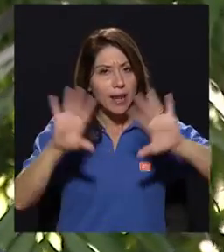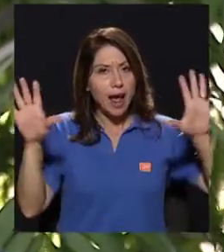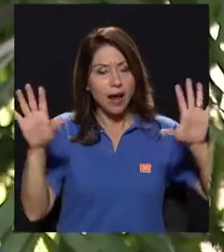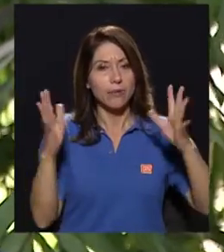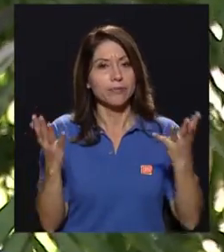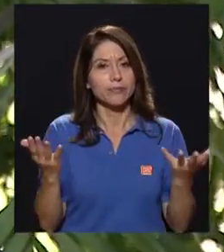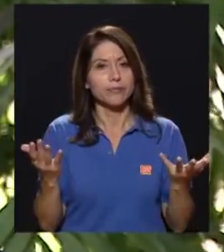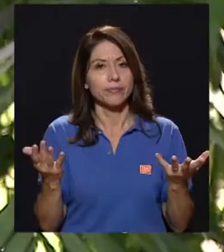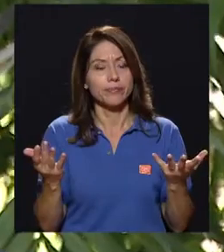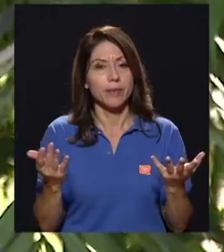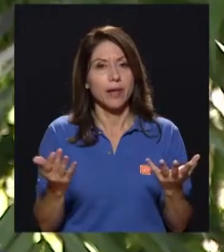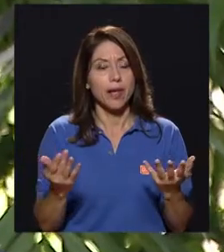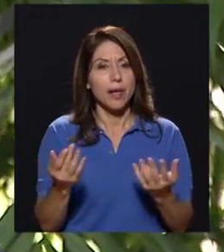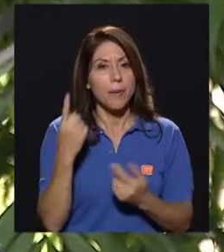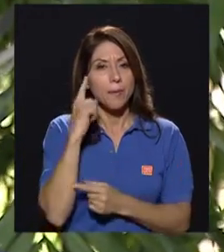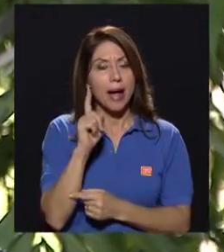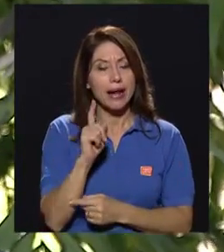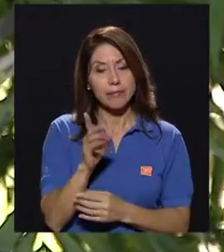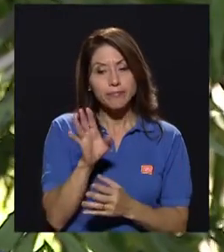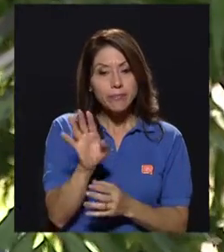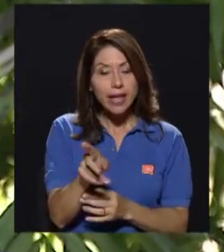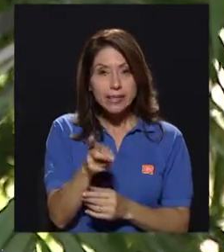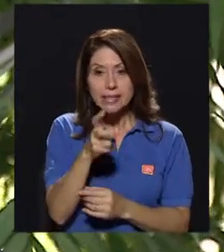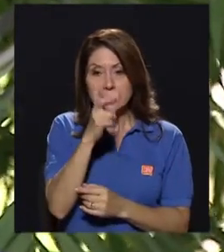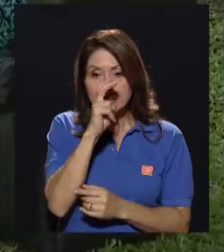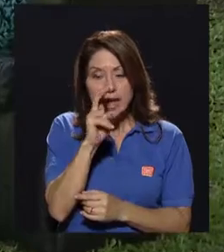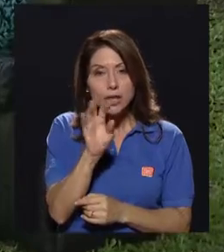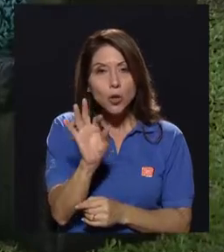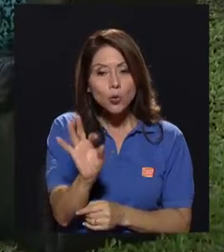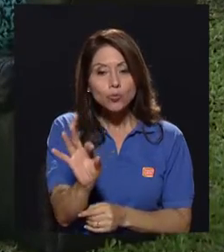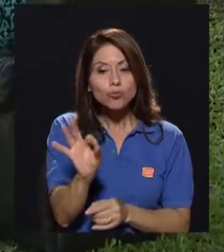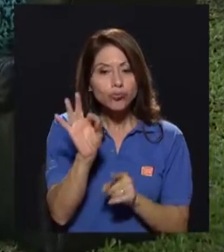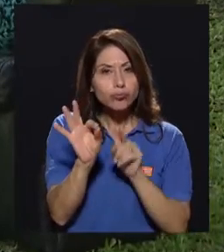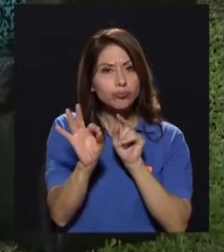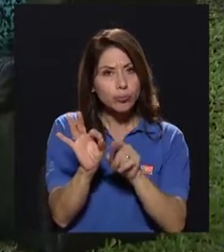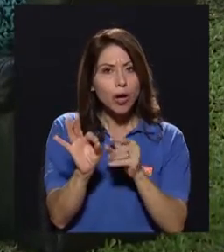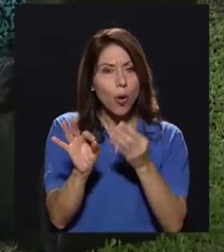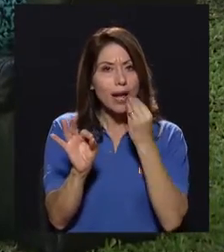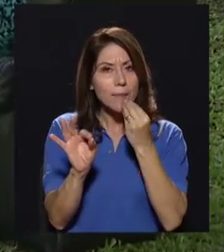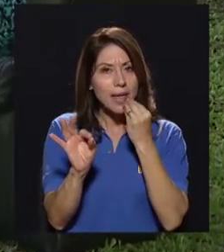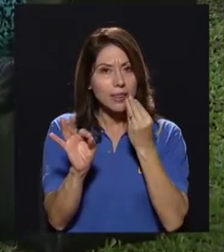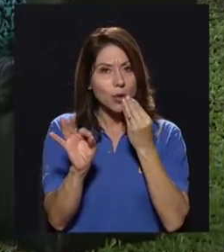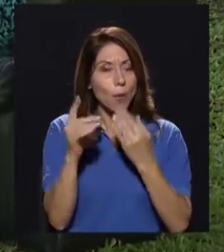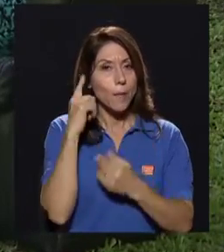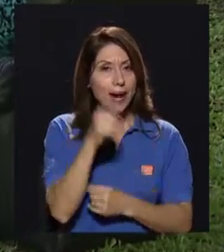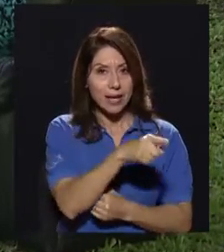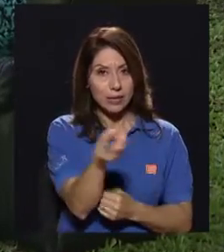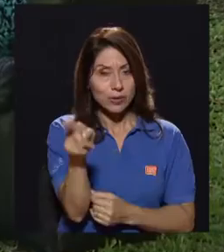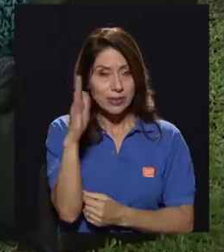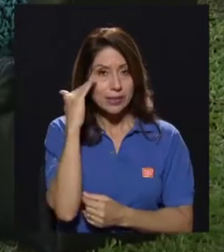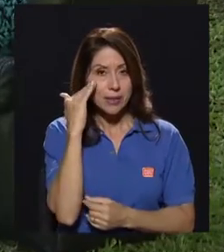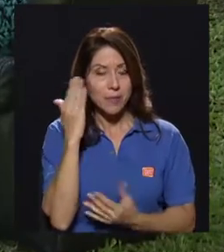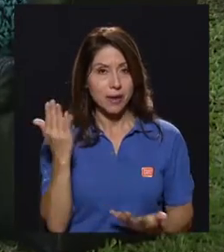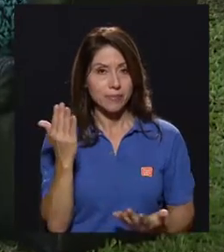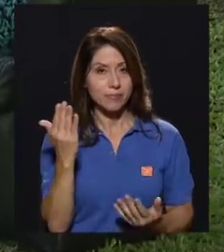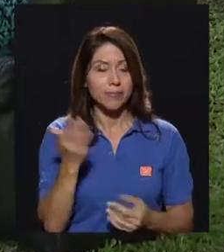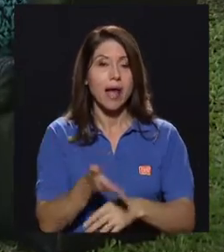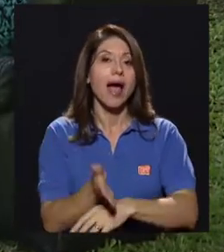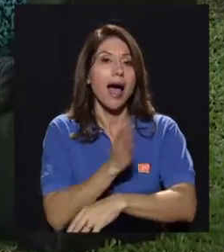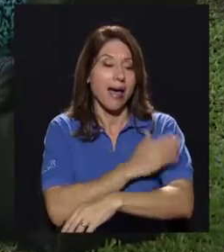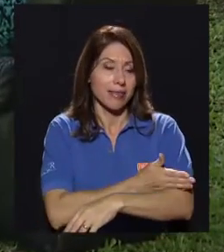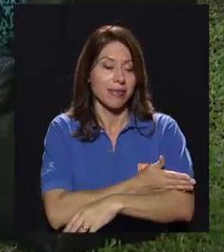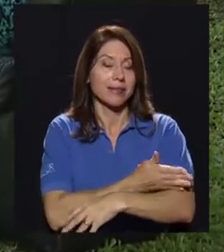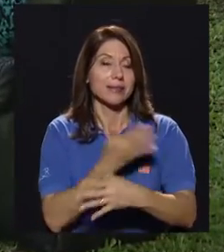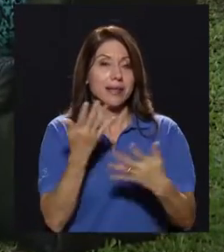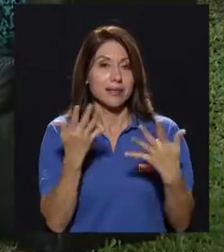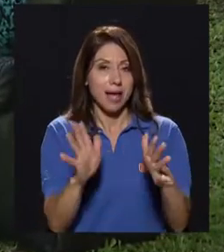obtener, digamos, el insecto como tal, como alimento que nuestros televidentes tengan que saber. Antes de